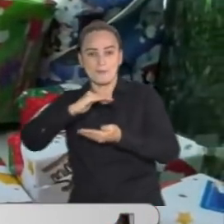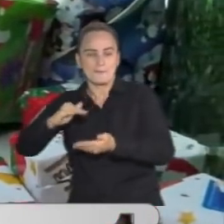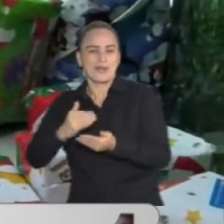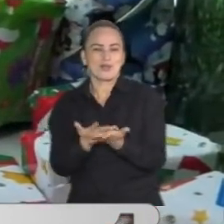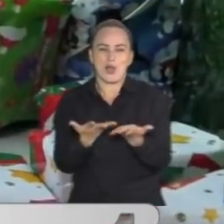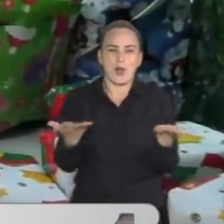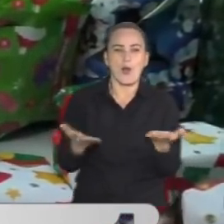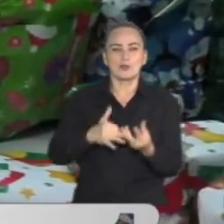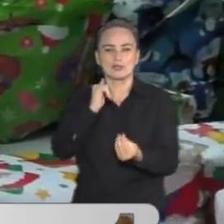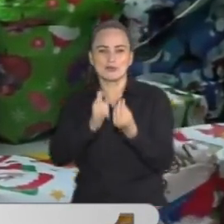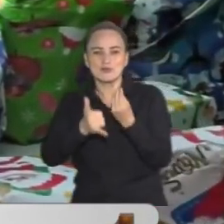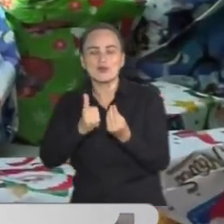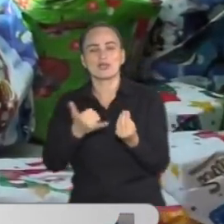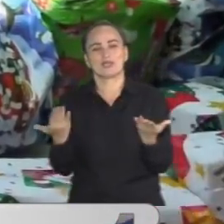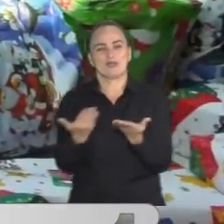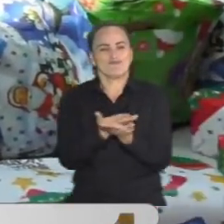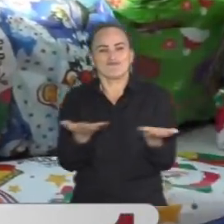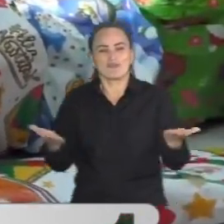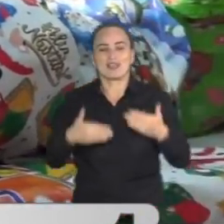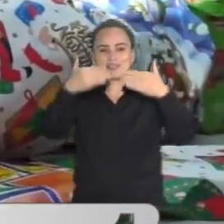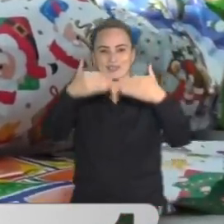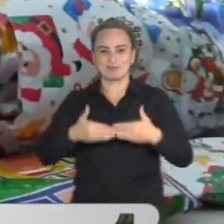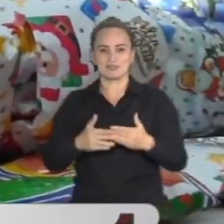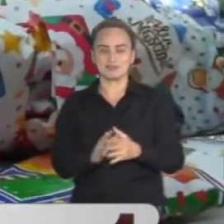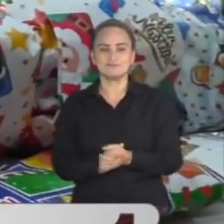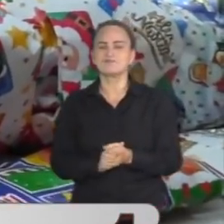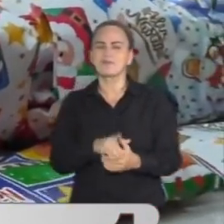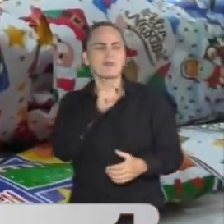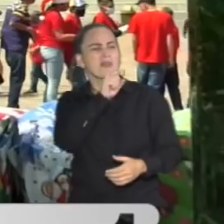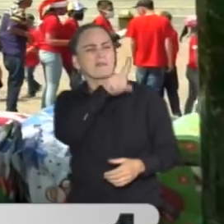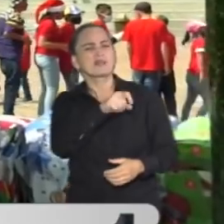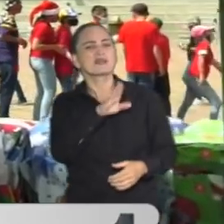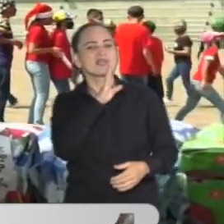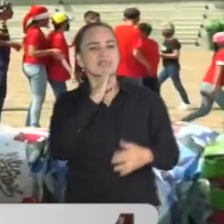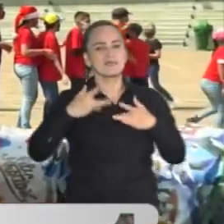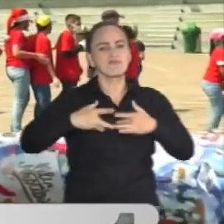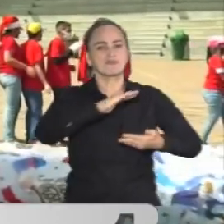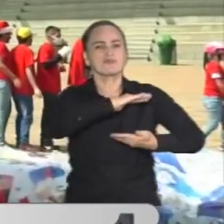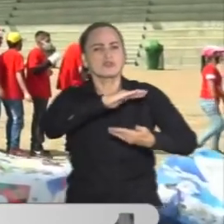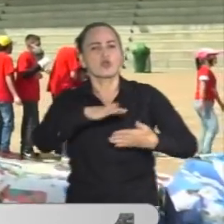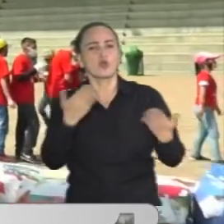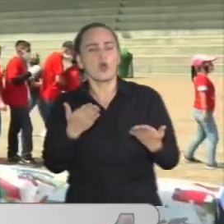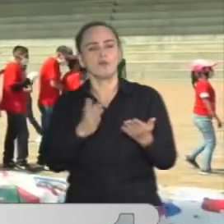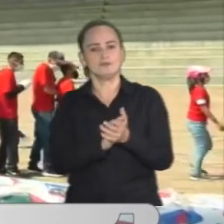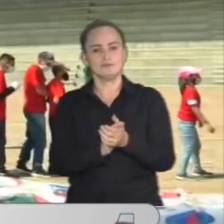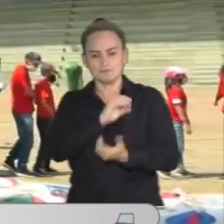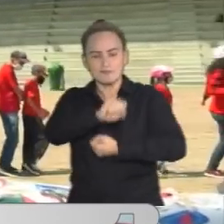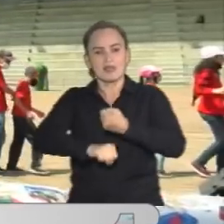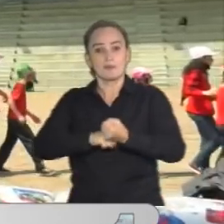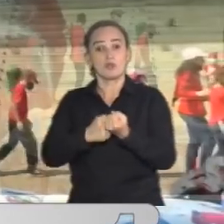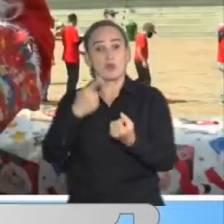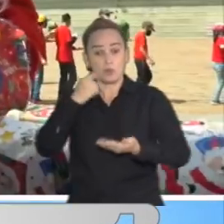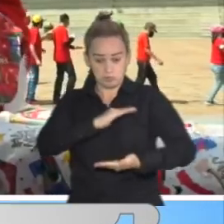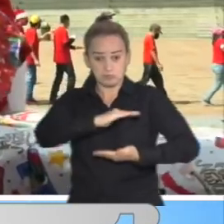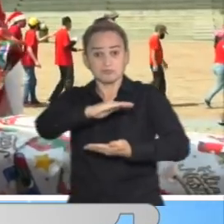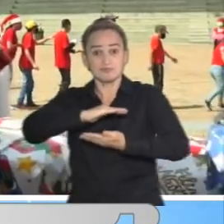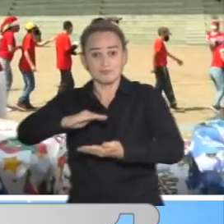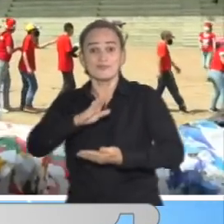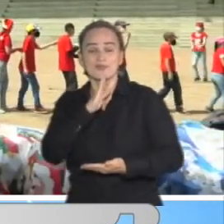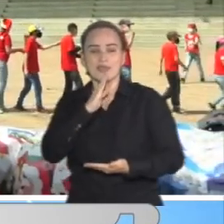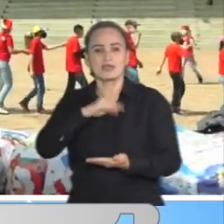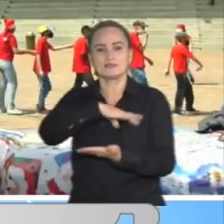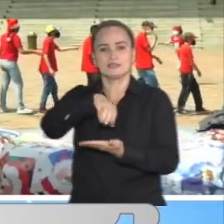regalos a la población con discapacidad. ¿Y quiénes les donan estos regalos? ¿Cómo pueden donar las personas? Estos regalos los donaron